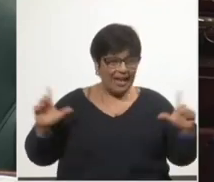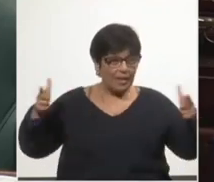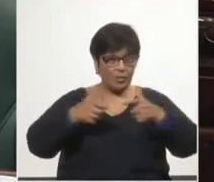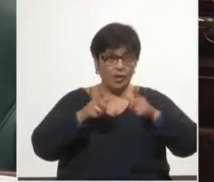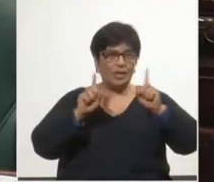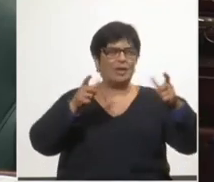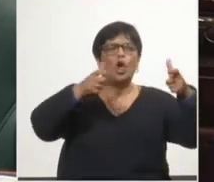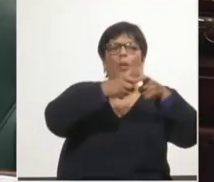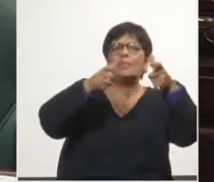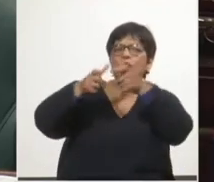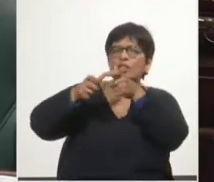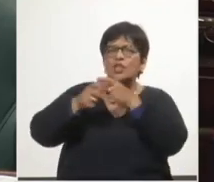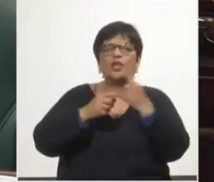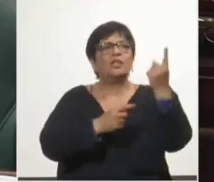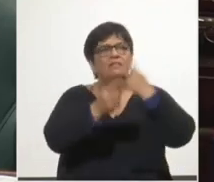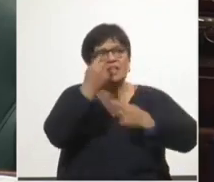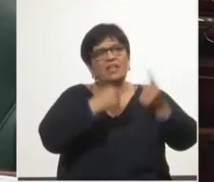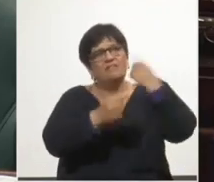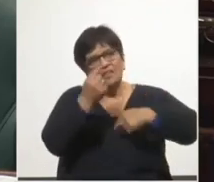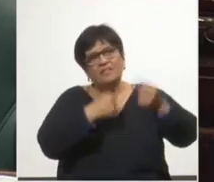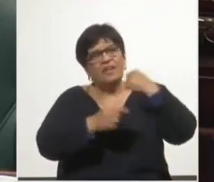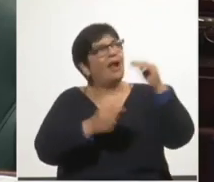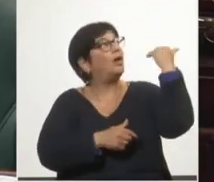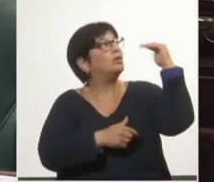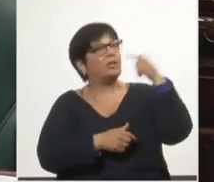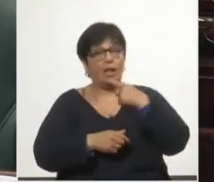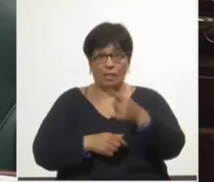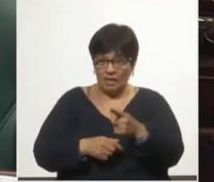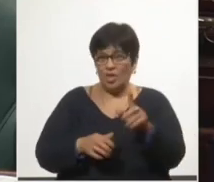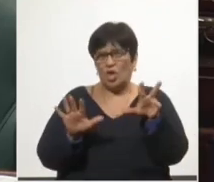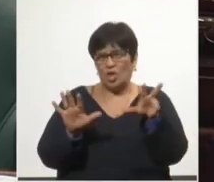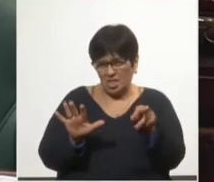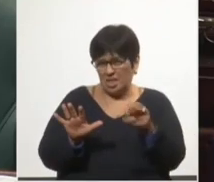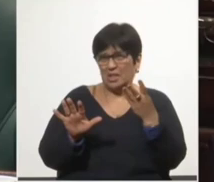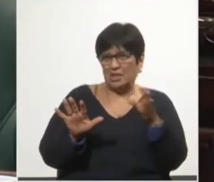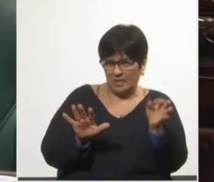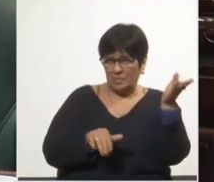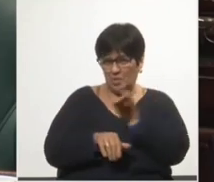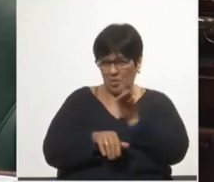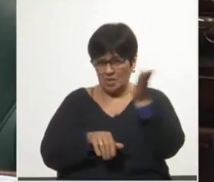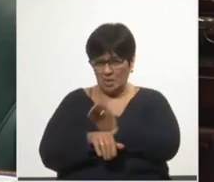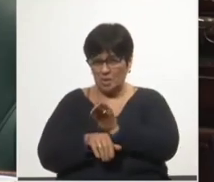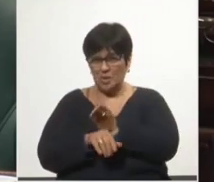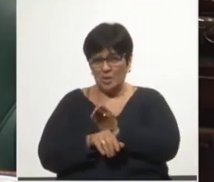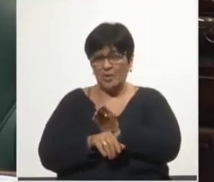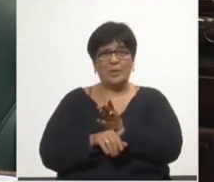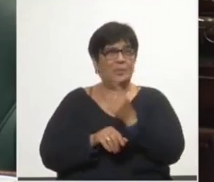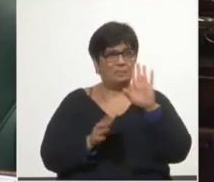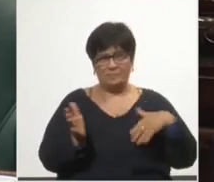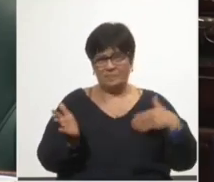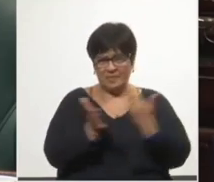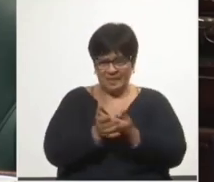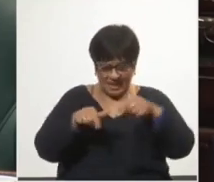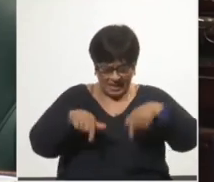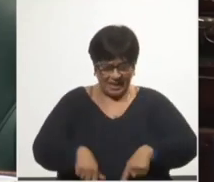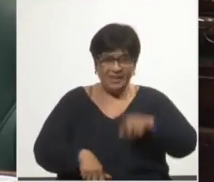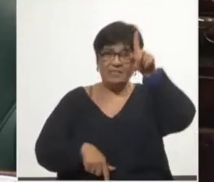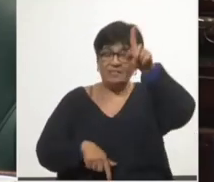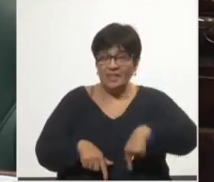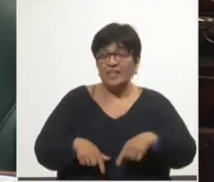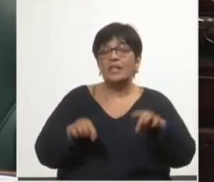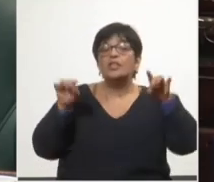la Comisión y en el desfile de las autoridades, yo diría que un 80 o un 90% de lo planteado refirió